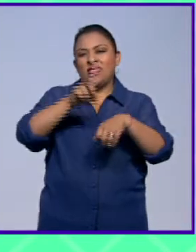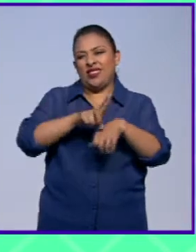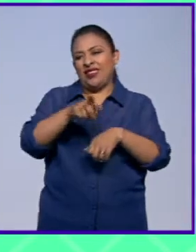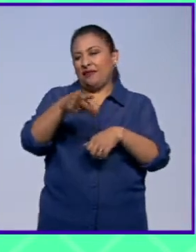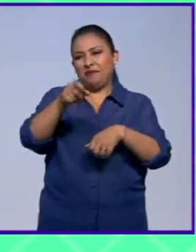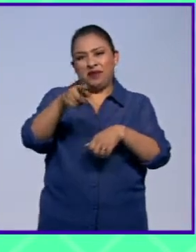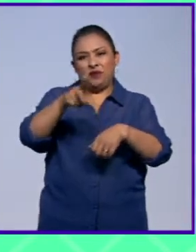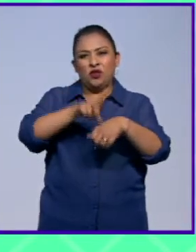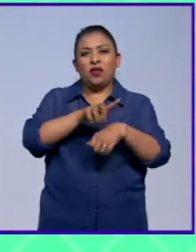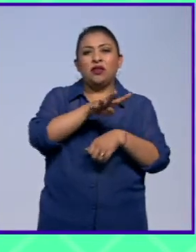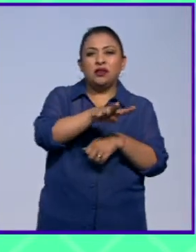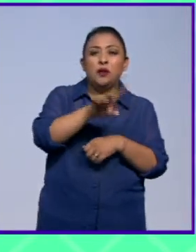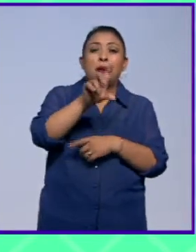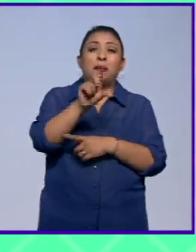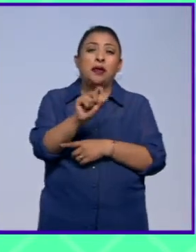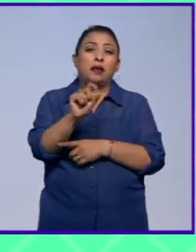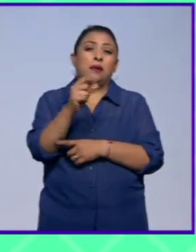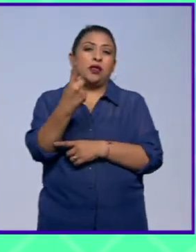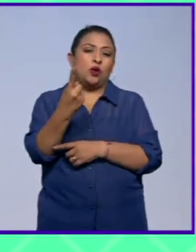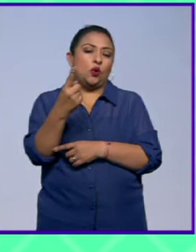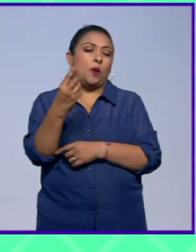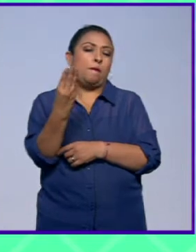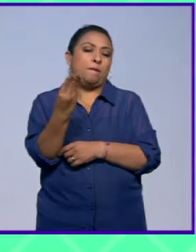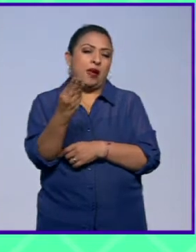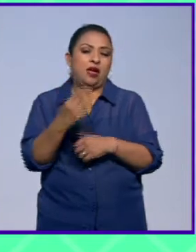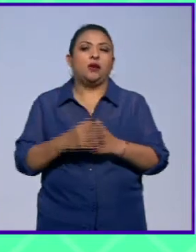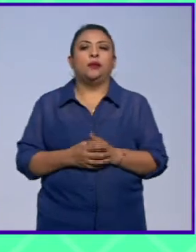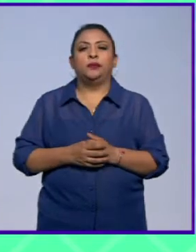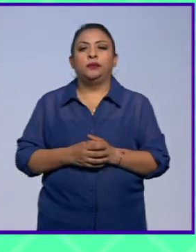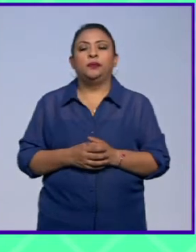realizarse el 19, 20 y 21 de mayo.